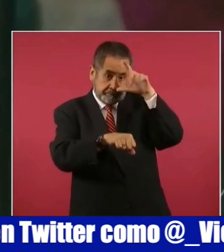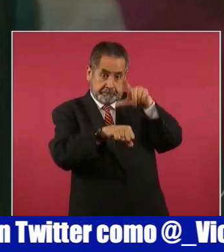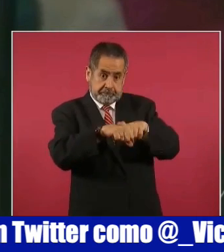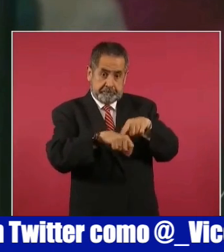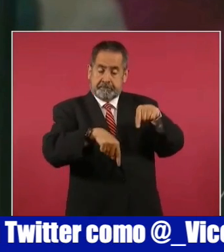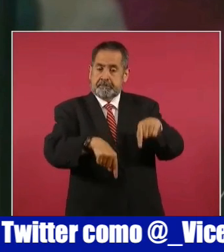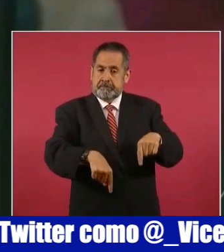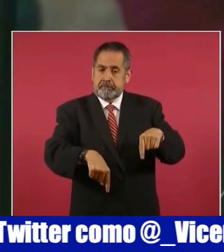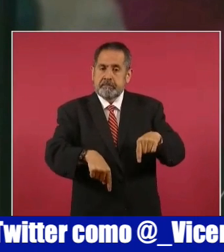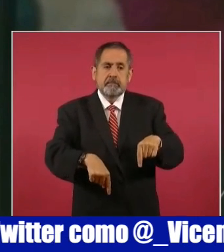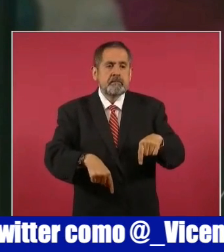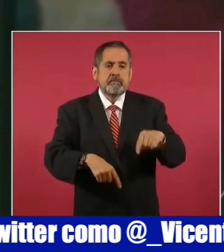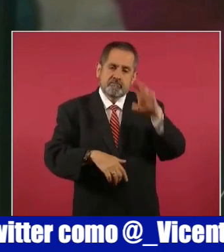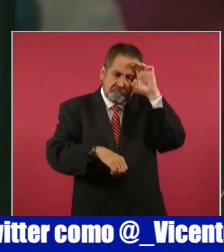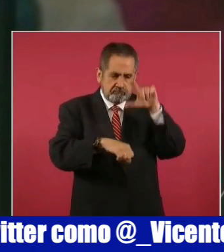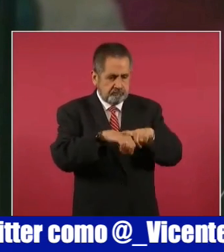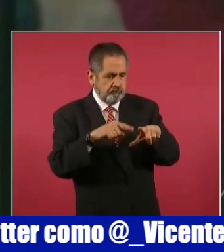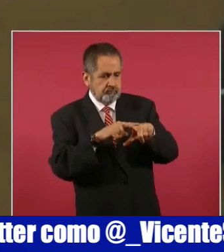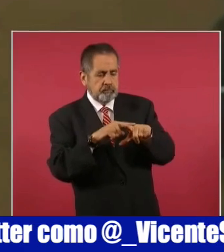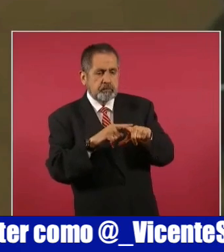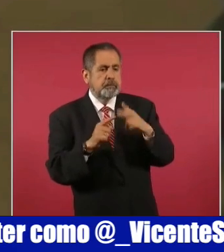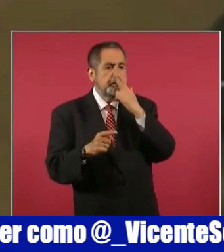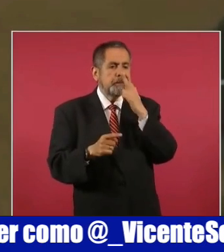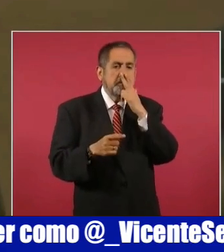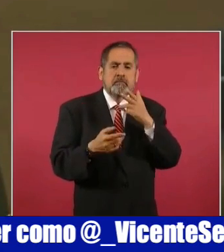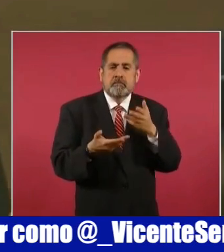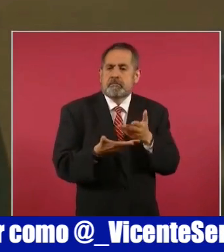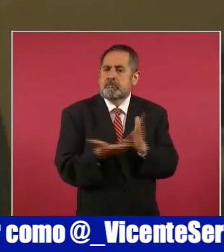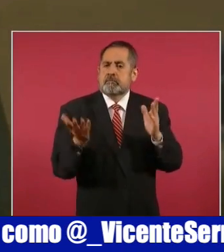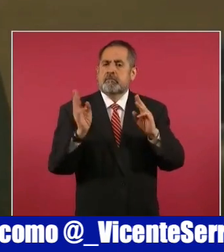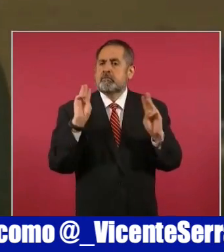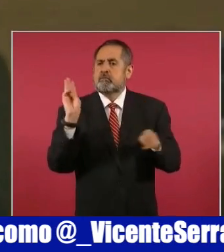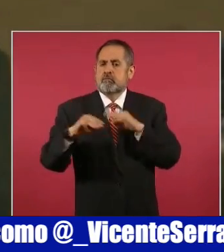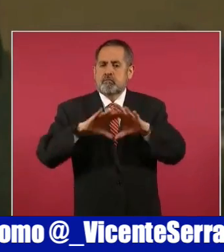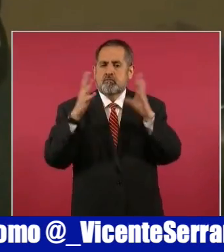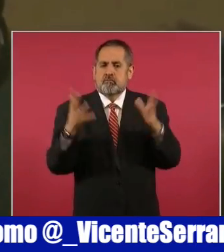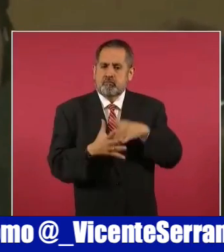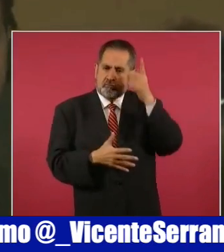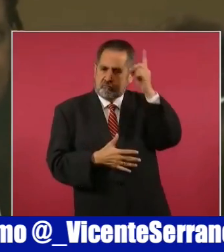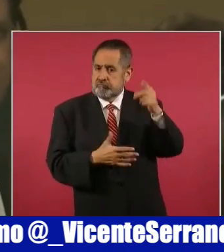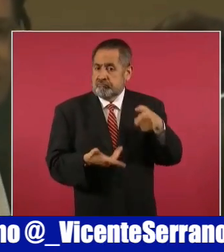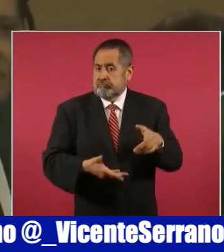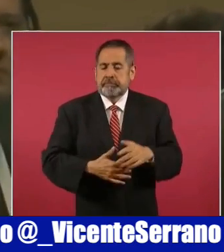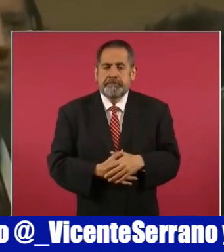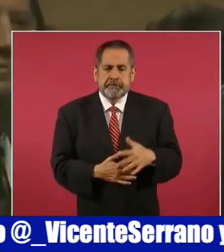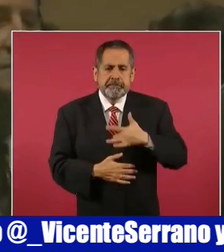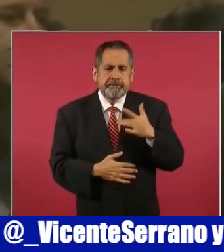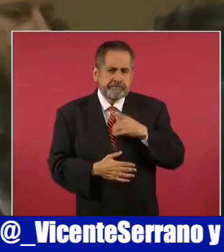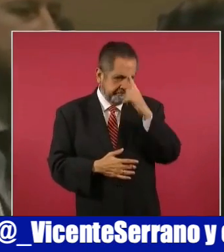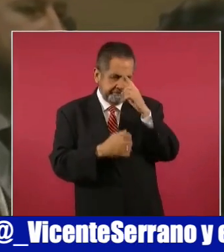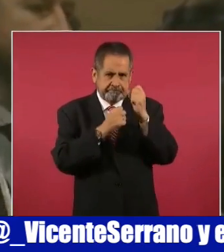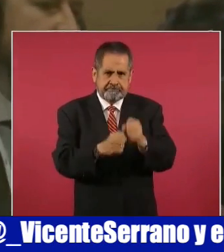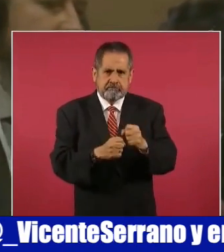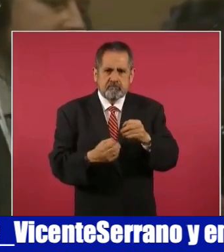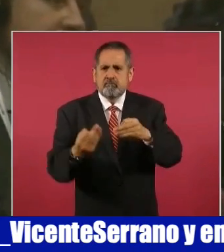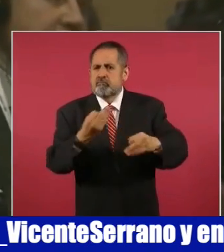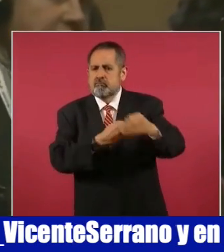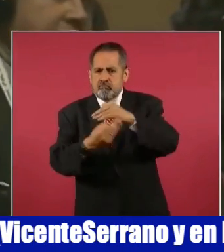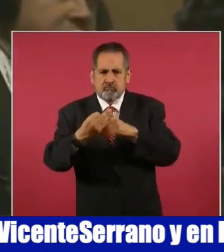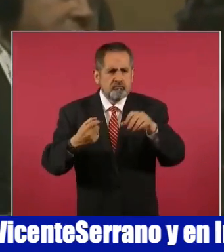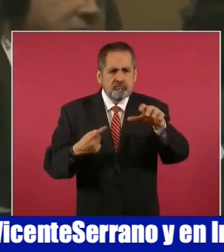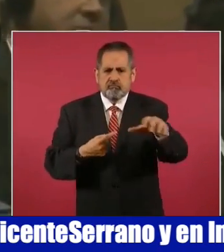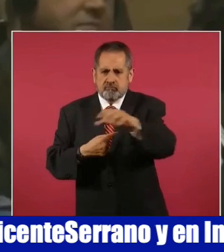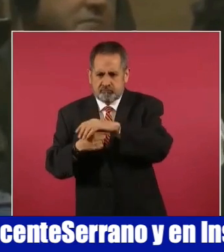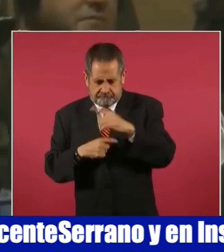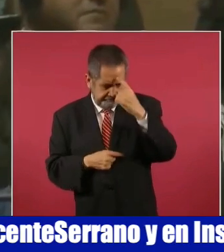sea considerada un bien público mundial. Estoy segura de que entre todos podrán renovar la